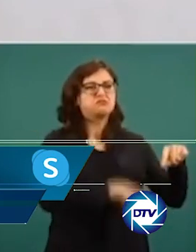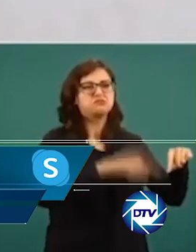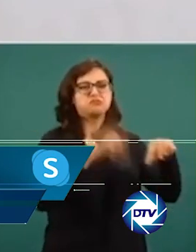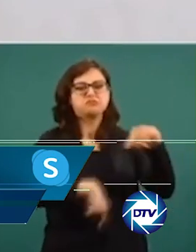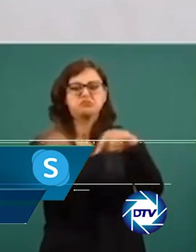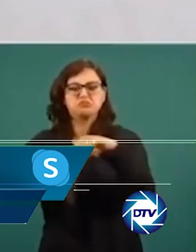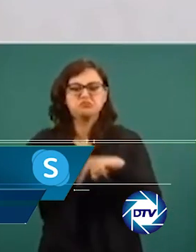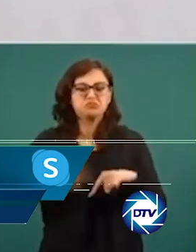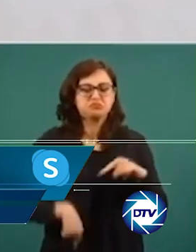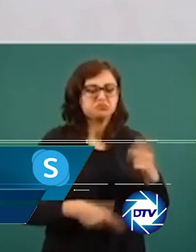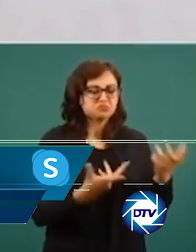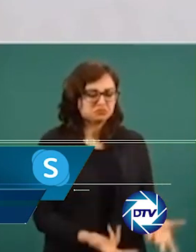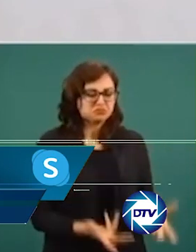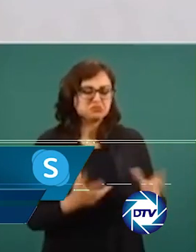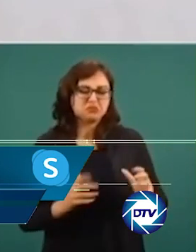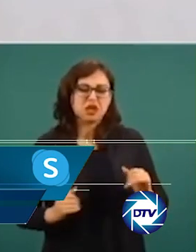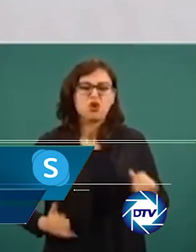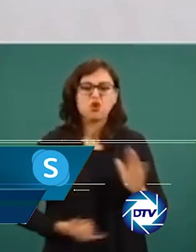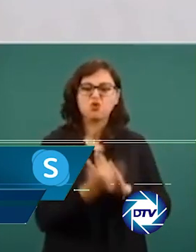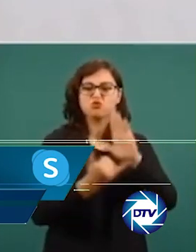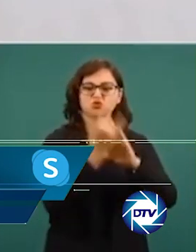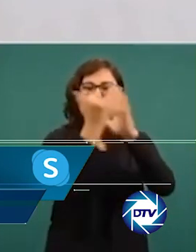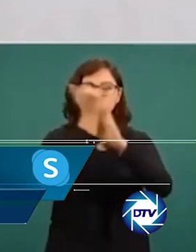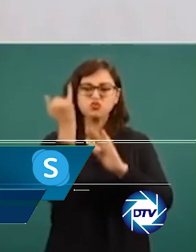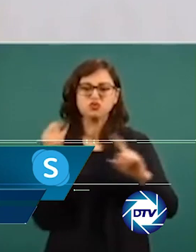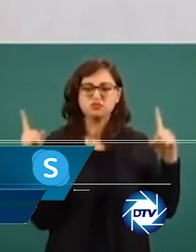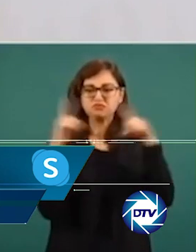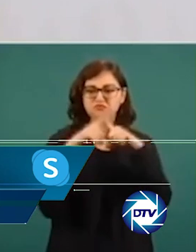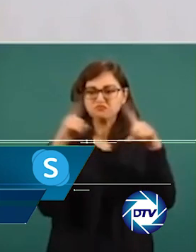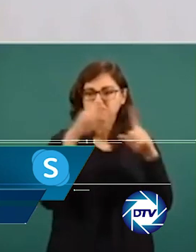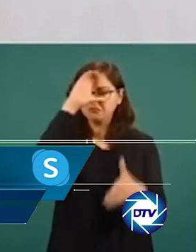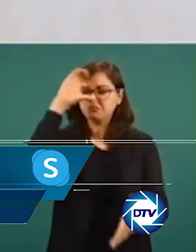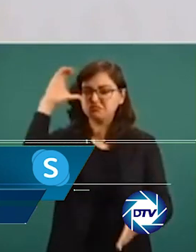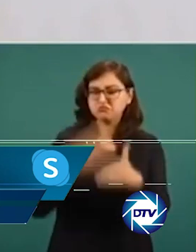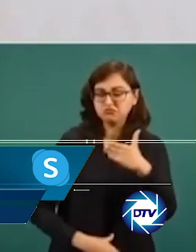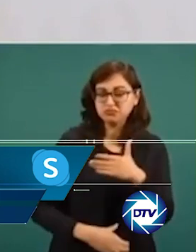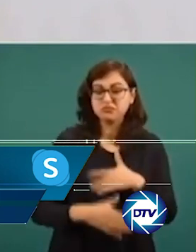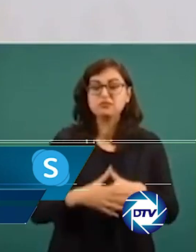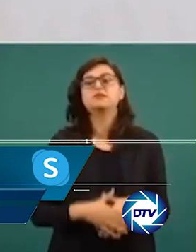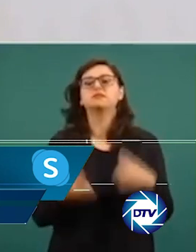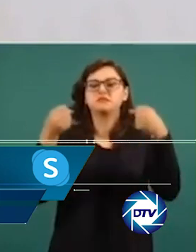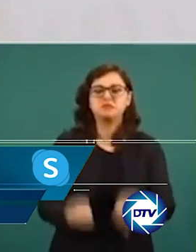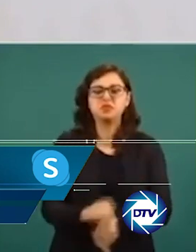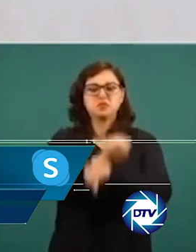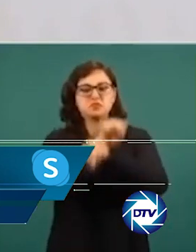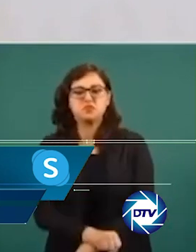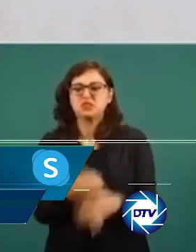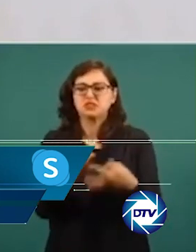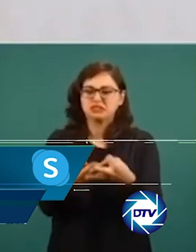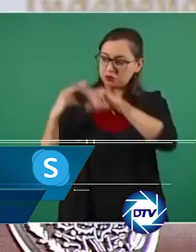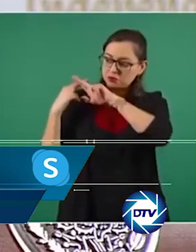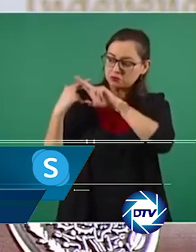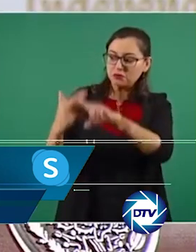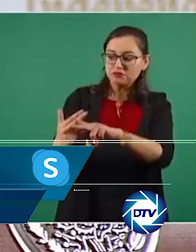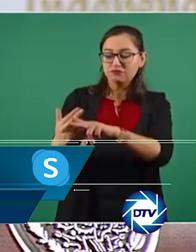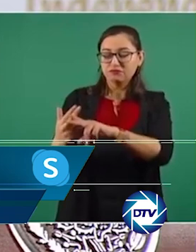empresas, ya que dice que compañías como Repsol o Iberdrola deben entender que en México ya no se permite robar. Además